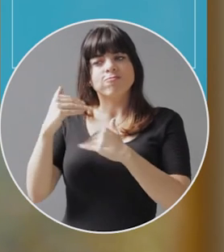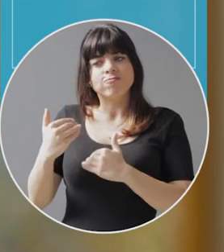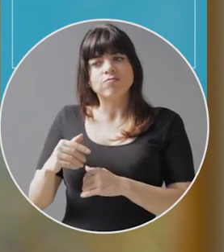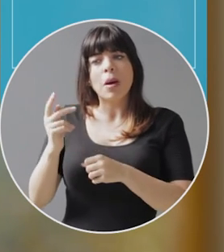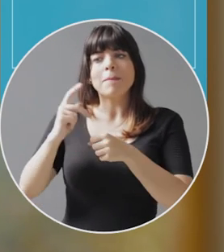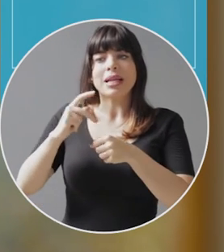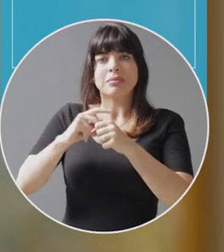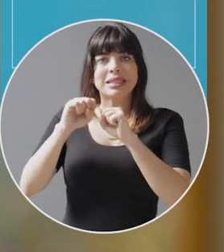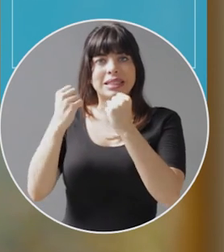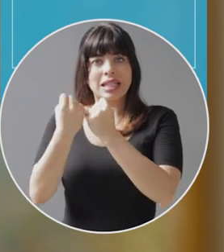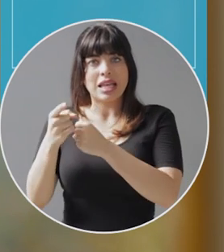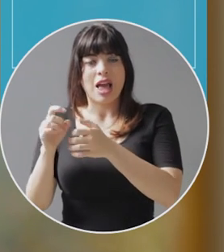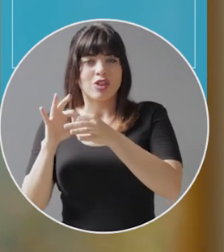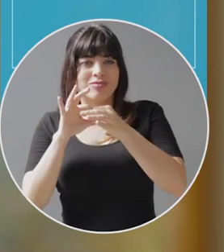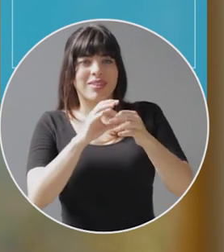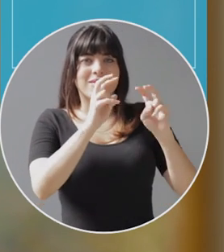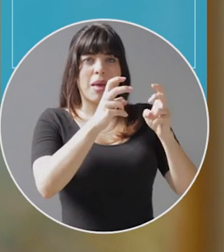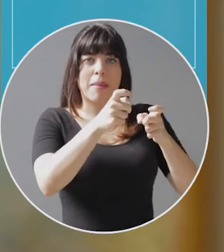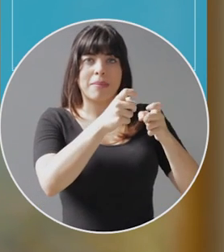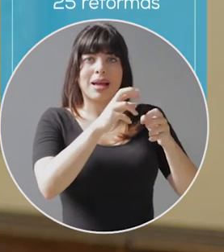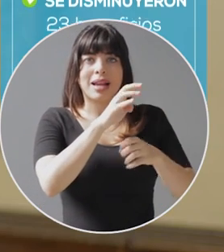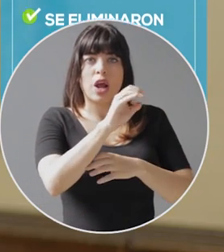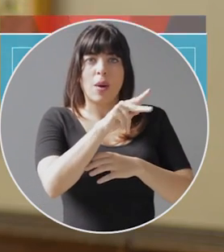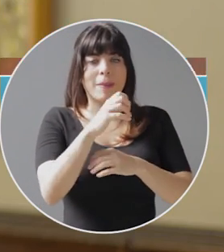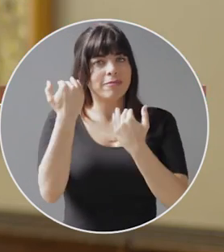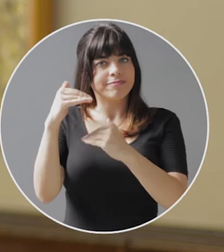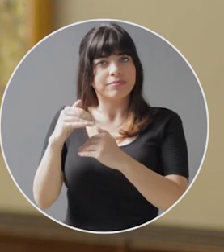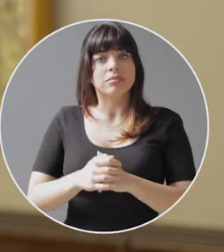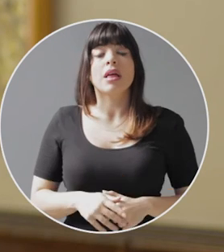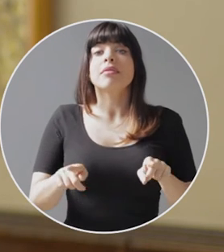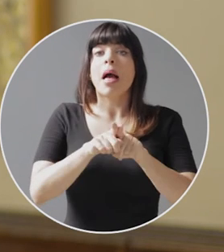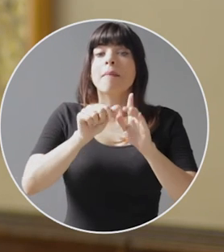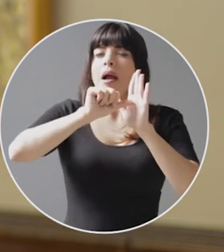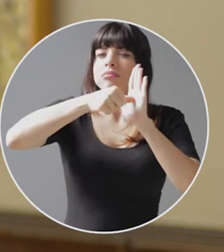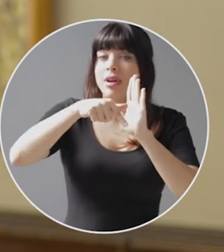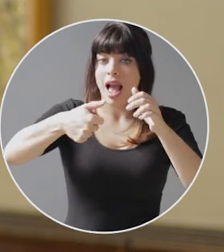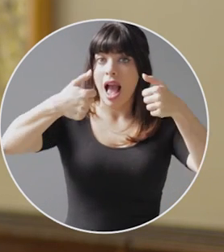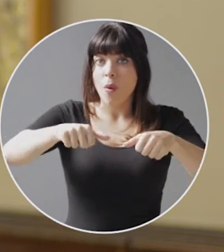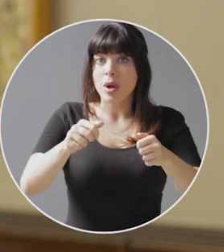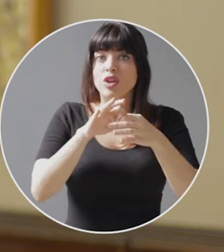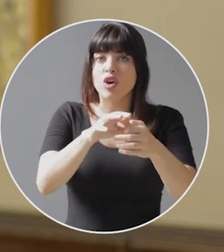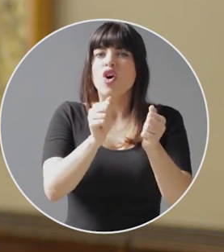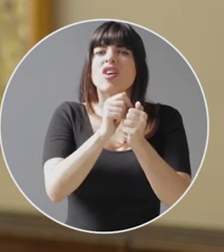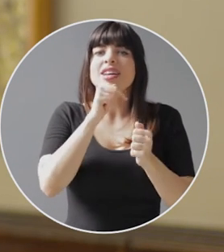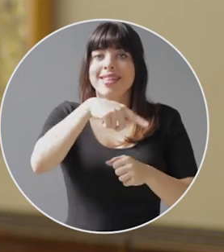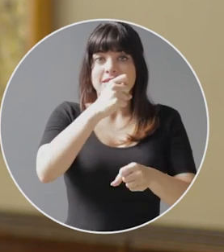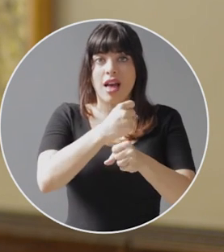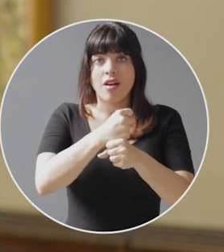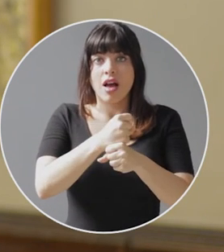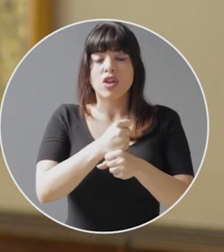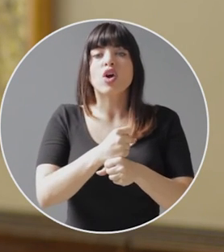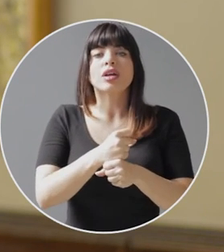participación sindical en la administración de Recope. Podemos resaltar en este acuerdo con los trabajadores la